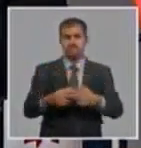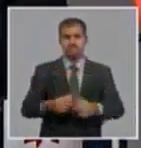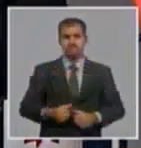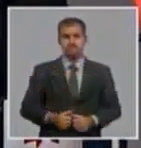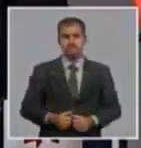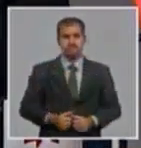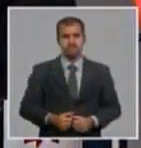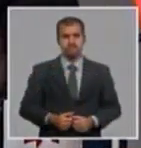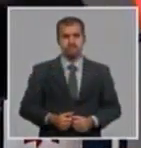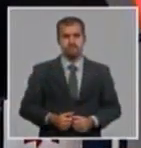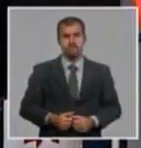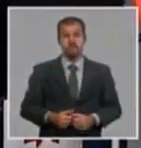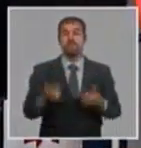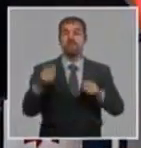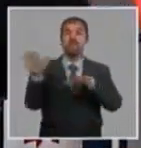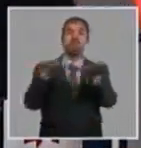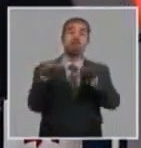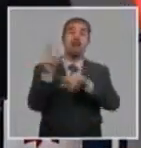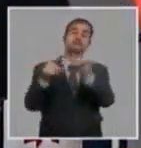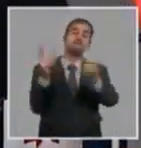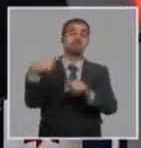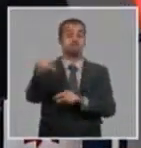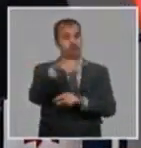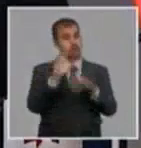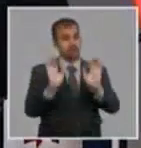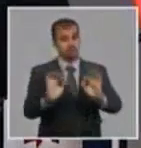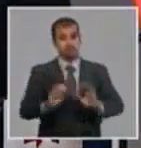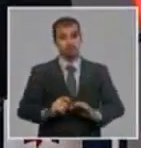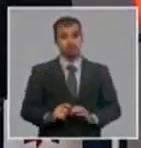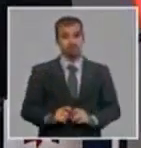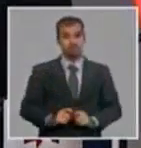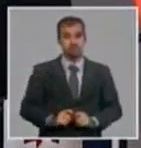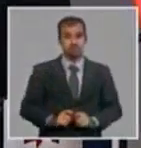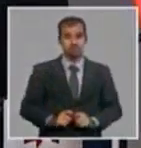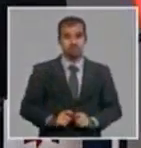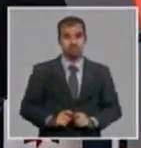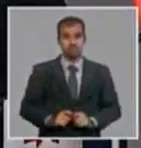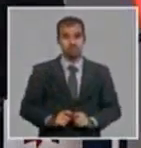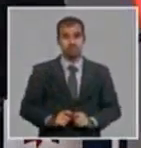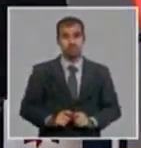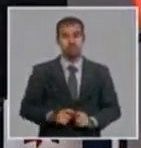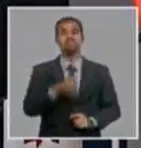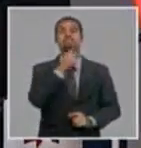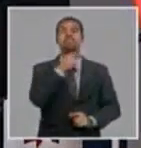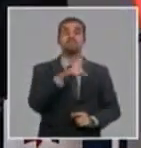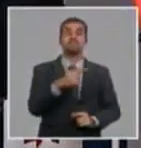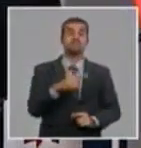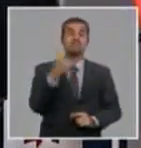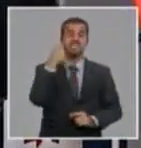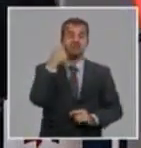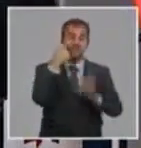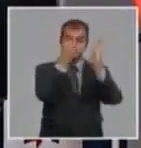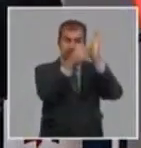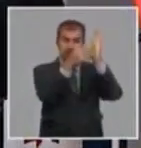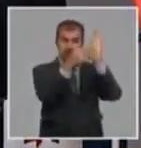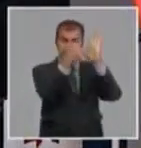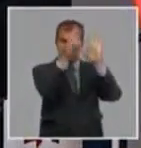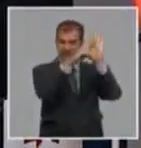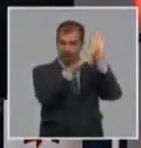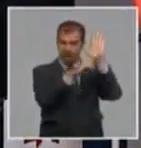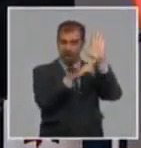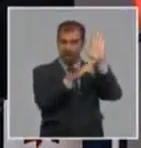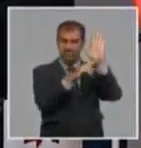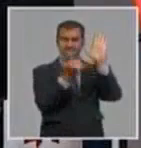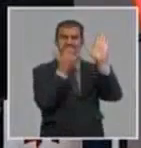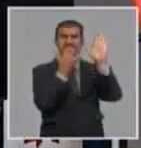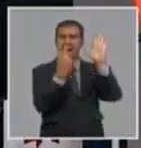una espada de amóbulo, que está encima de uno, es que cualquier pérdida de cualquier requisito o de cualquier condición tiene